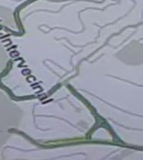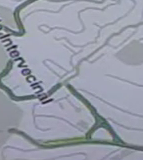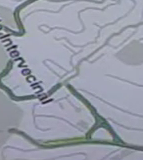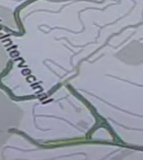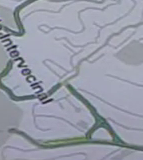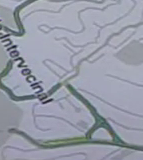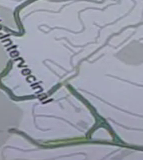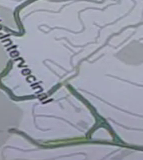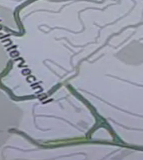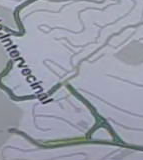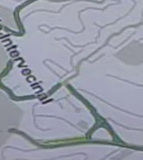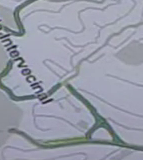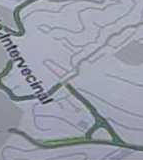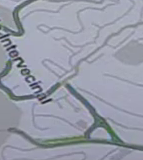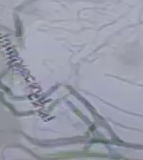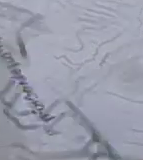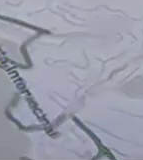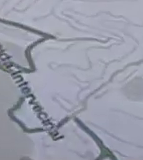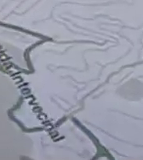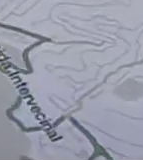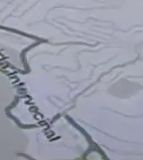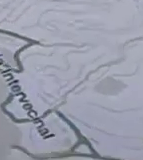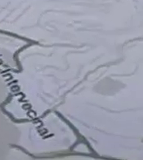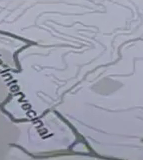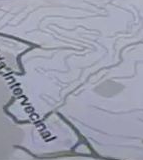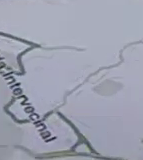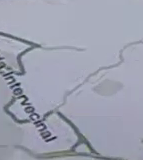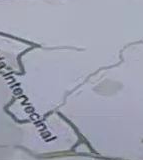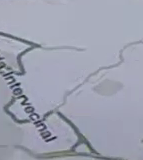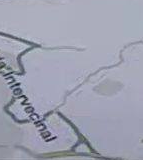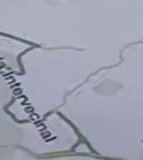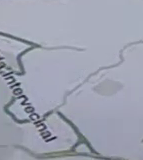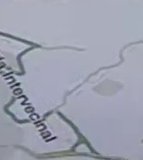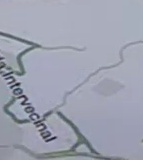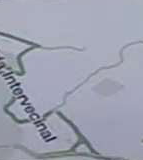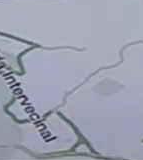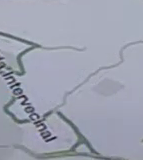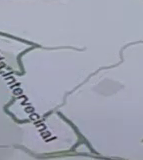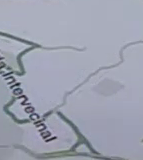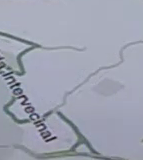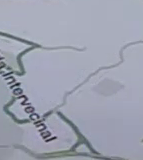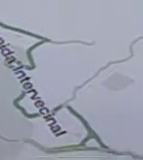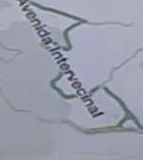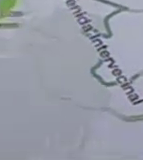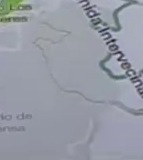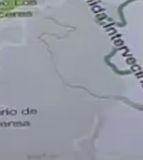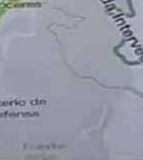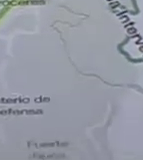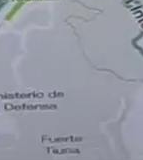kilómetros por hora a la altura de lo que ocurre en la autopista Vallecoche.